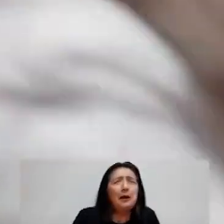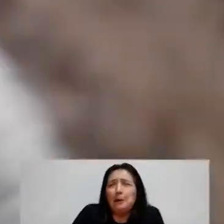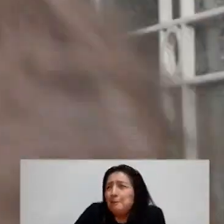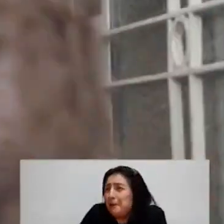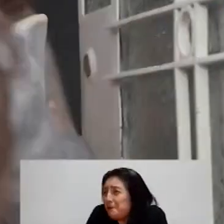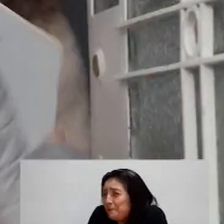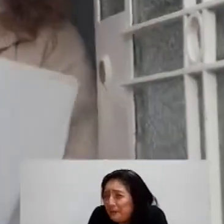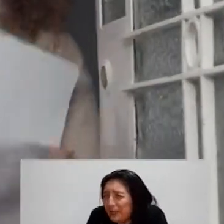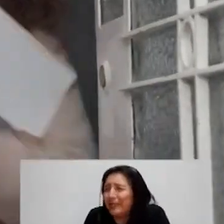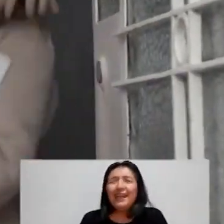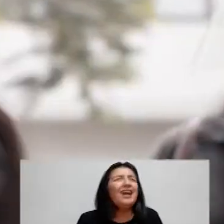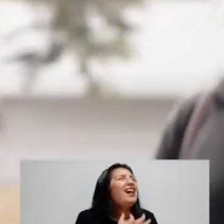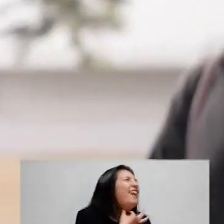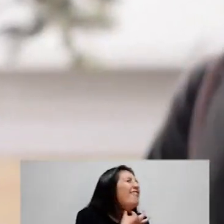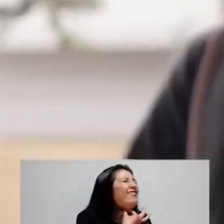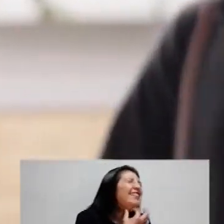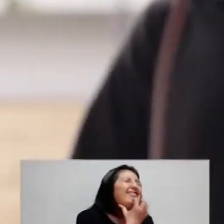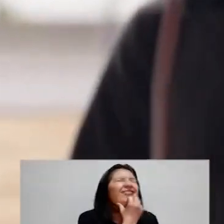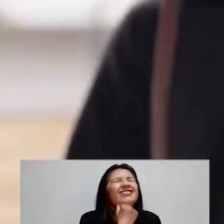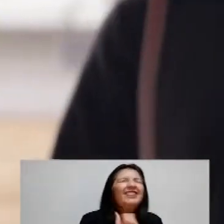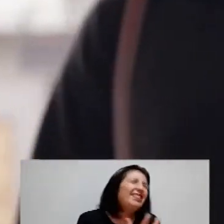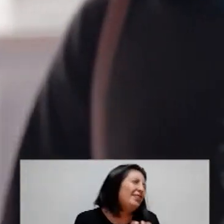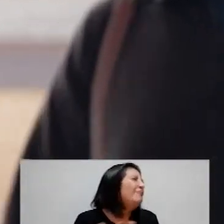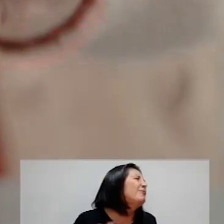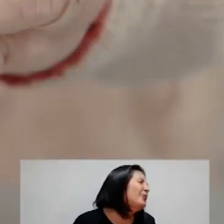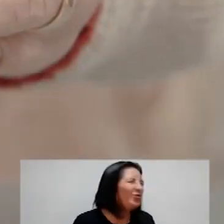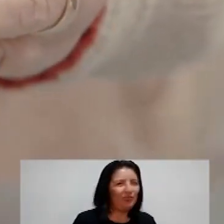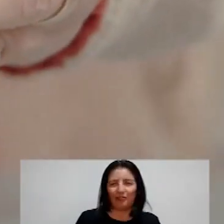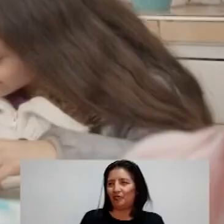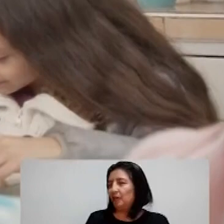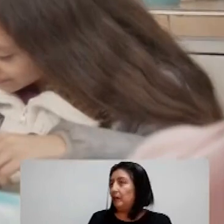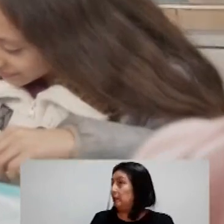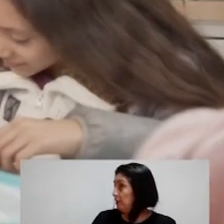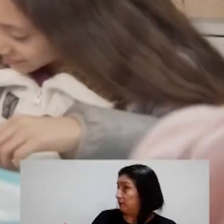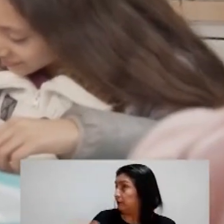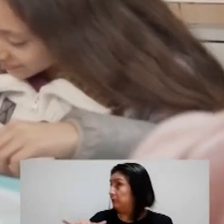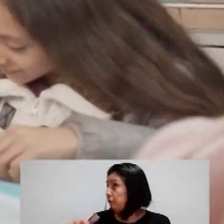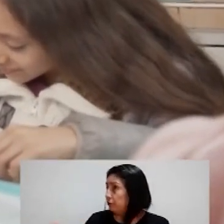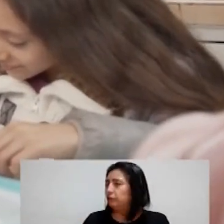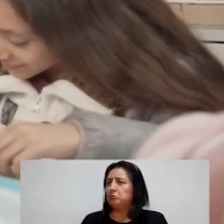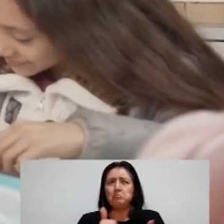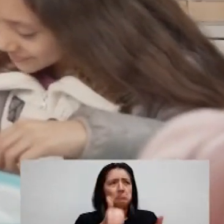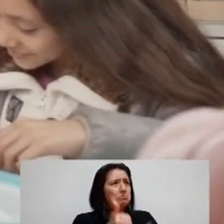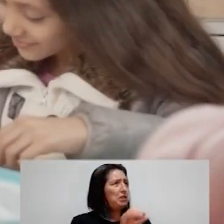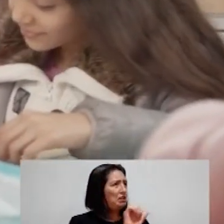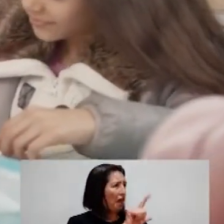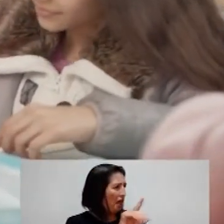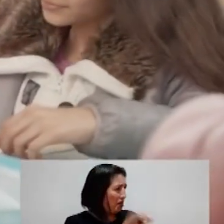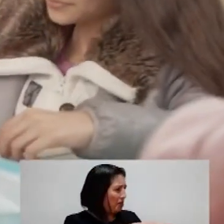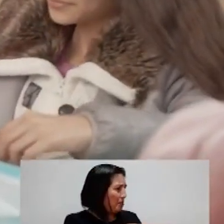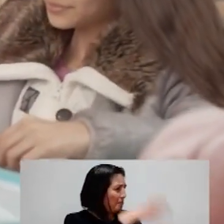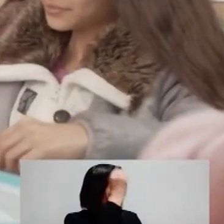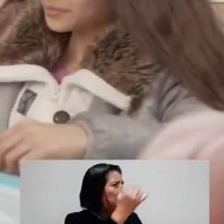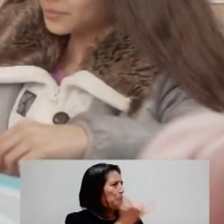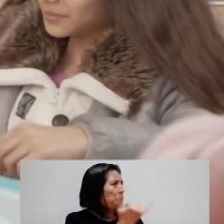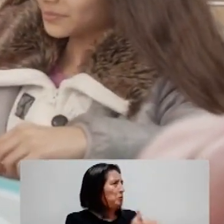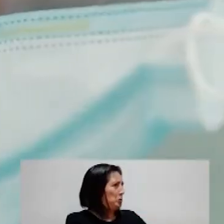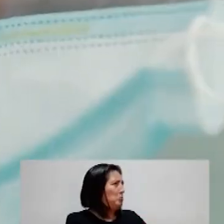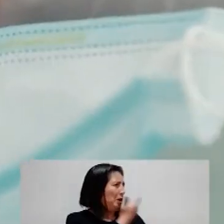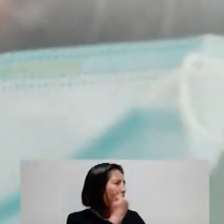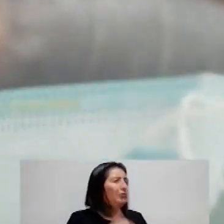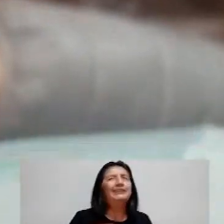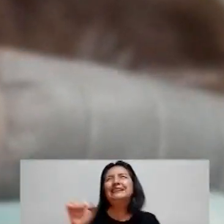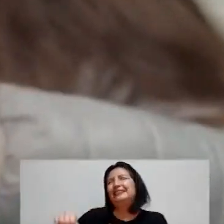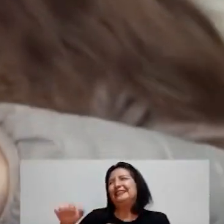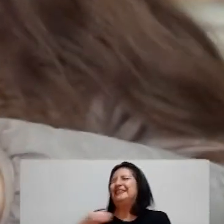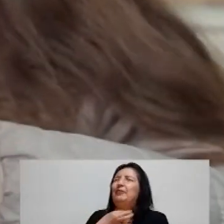¡Mami! ¡Mi bebé! ¡Te soñé mucho! ¿Y qué tal las clases? Bien, muy bien. Ale está aprendiendo a dibujar mucho